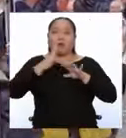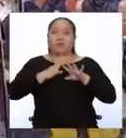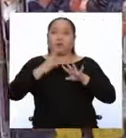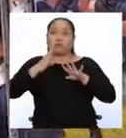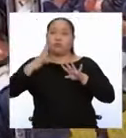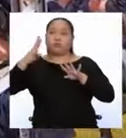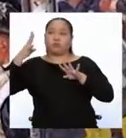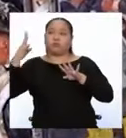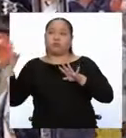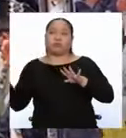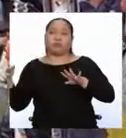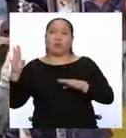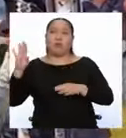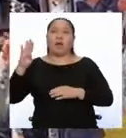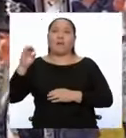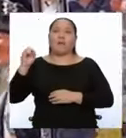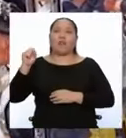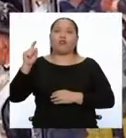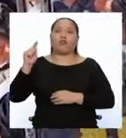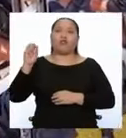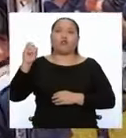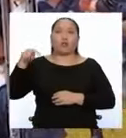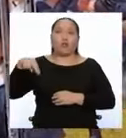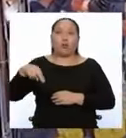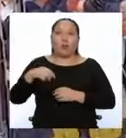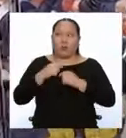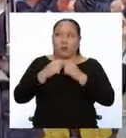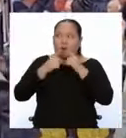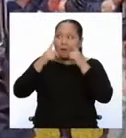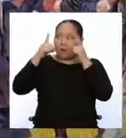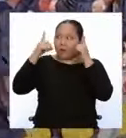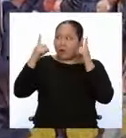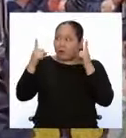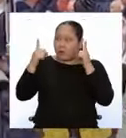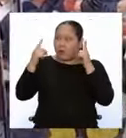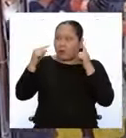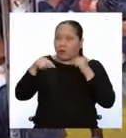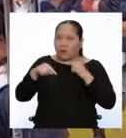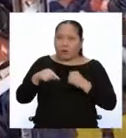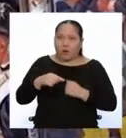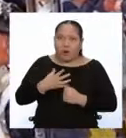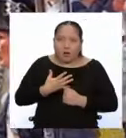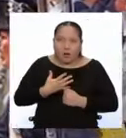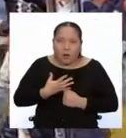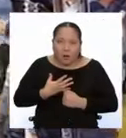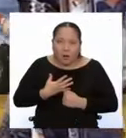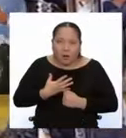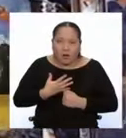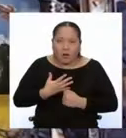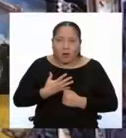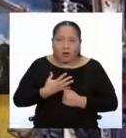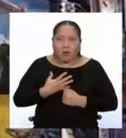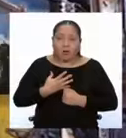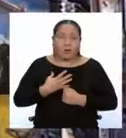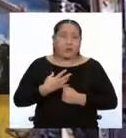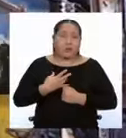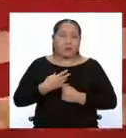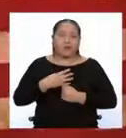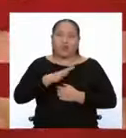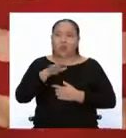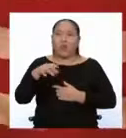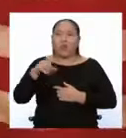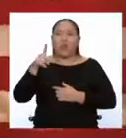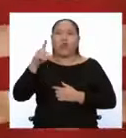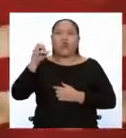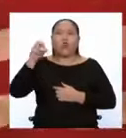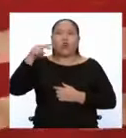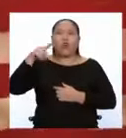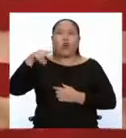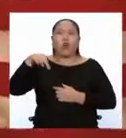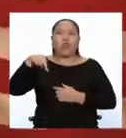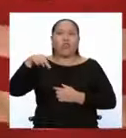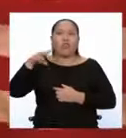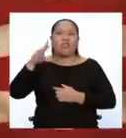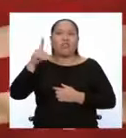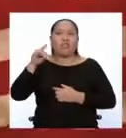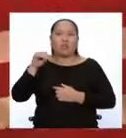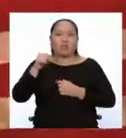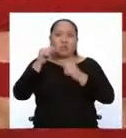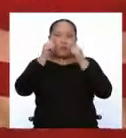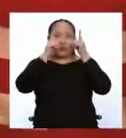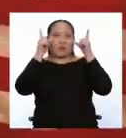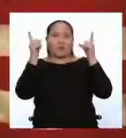Bostro. Esto dejó boqueabiertos no solo a los propios militares, sino también a todo Londres. ¡Atención, atención!